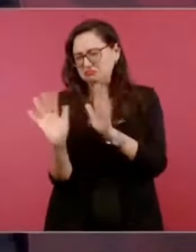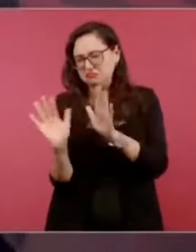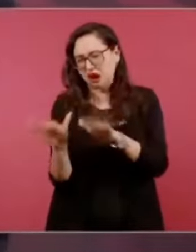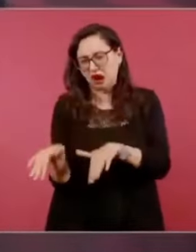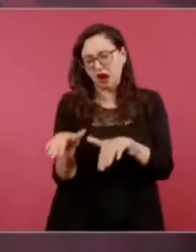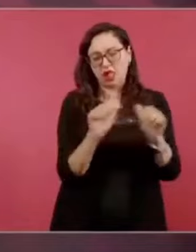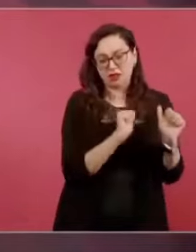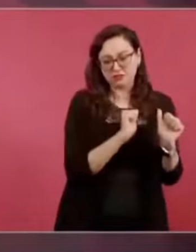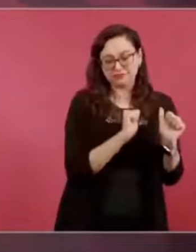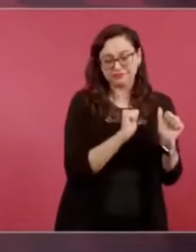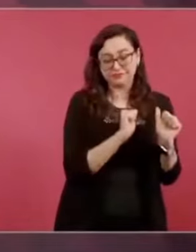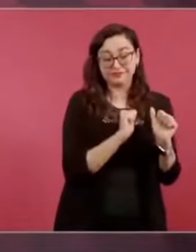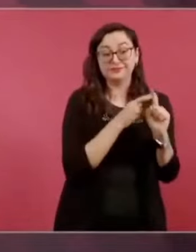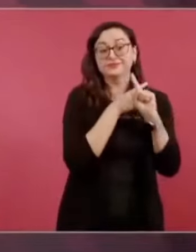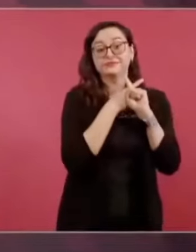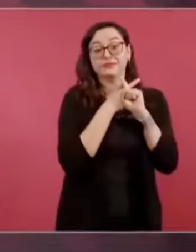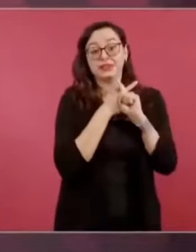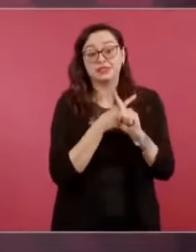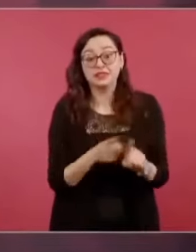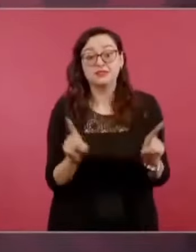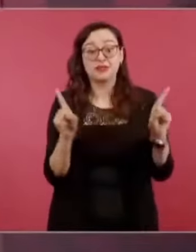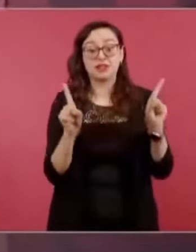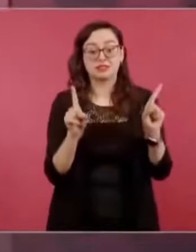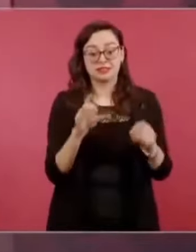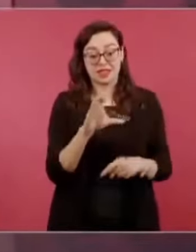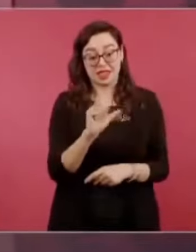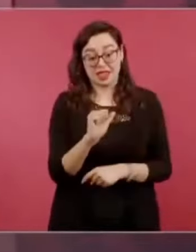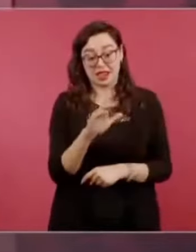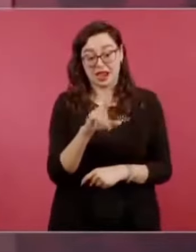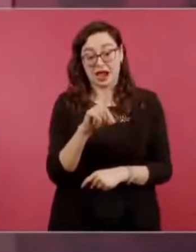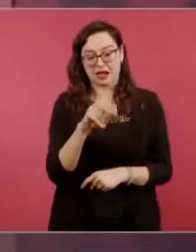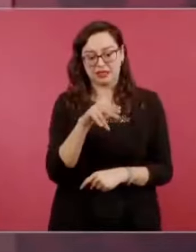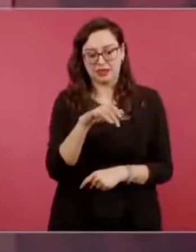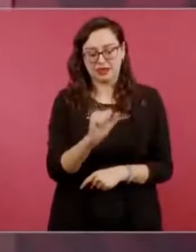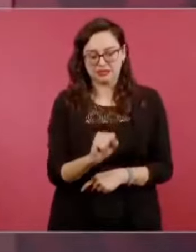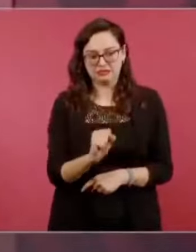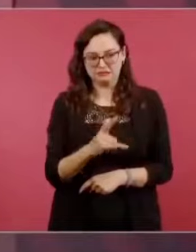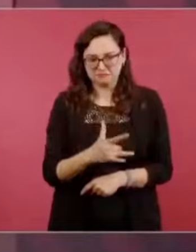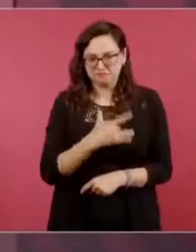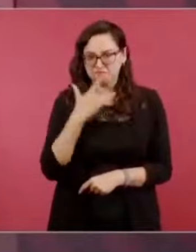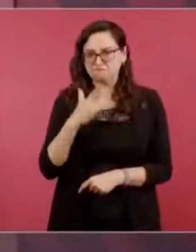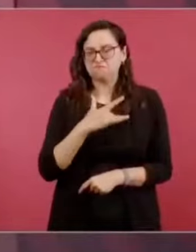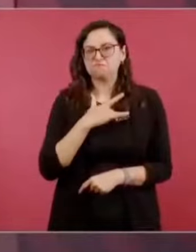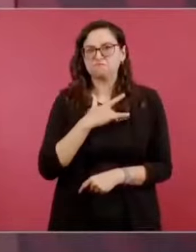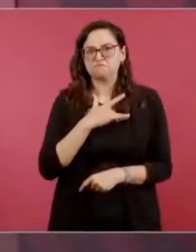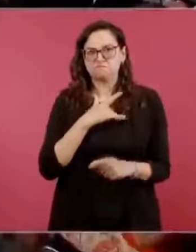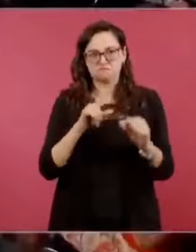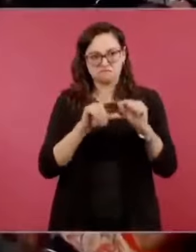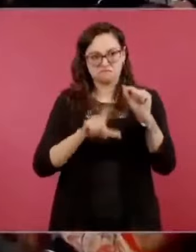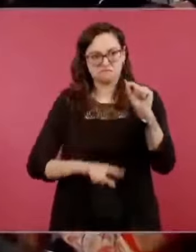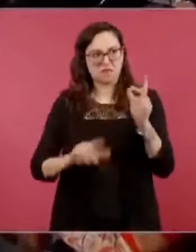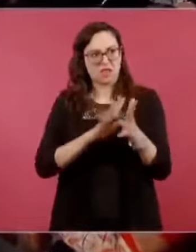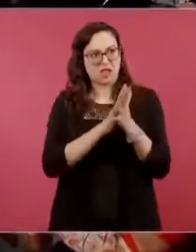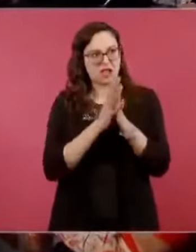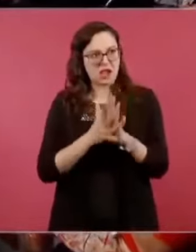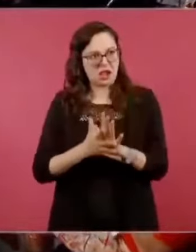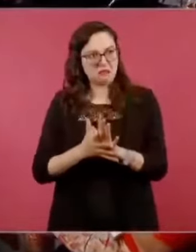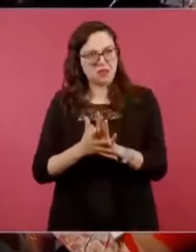en apoyarse en los de abajo para hacer realidad su obra